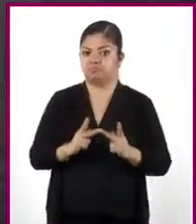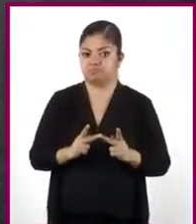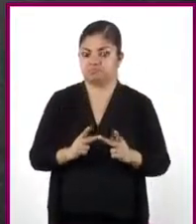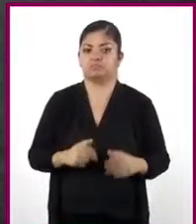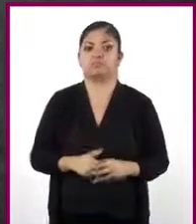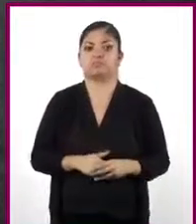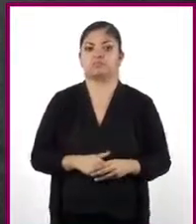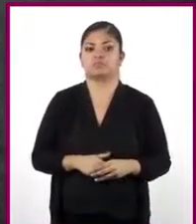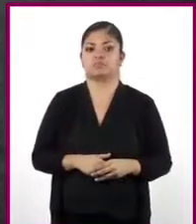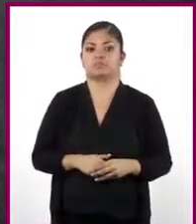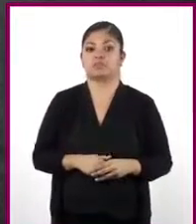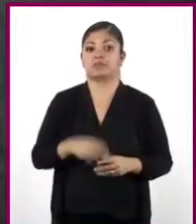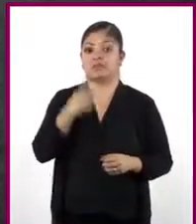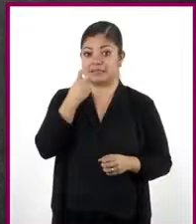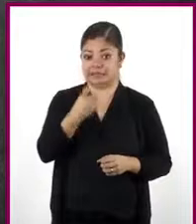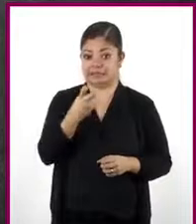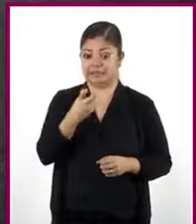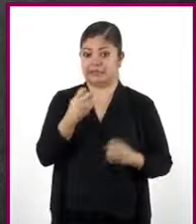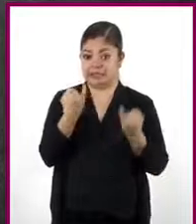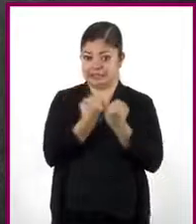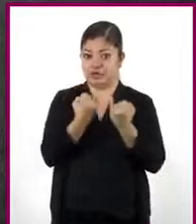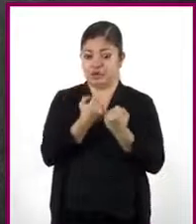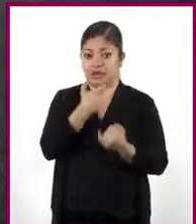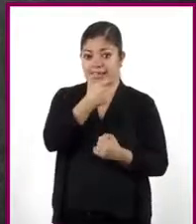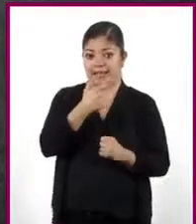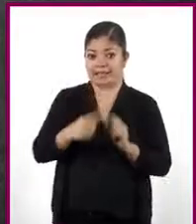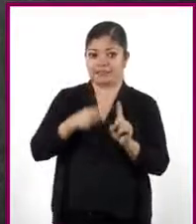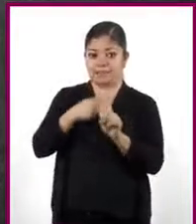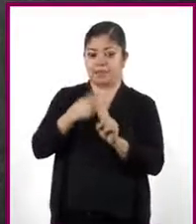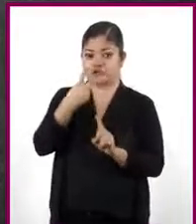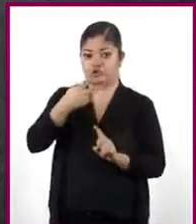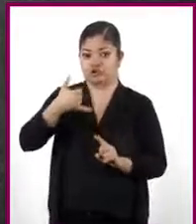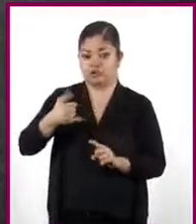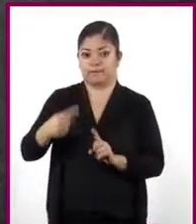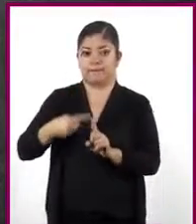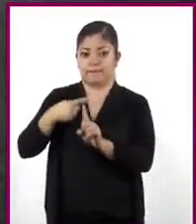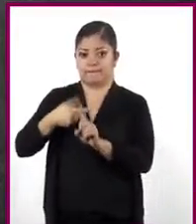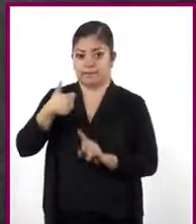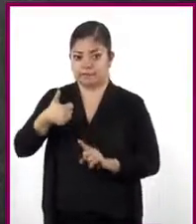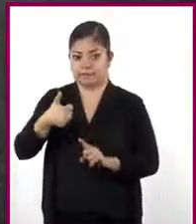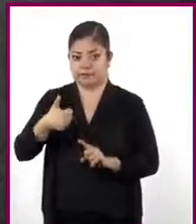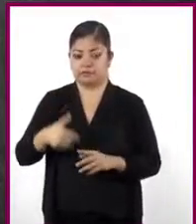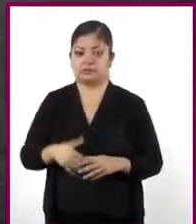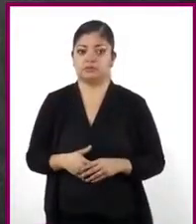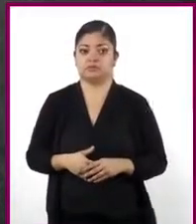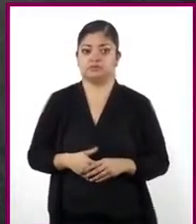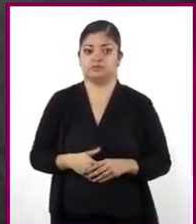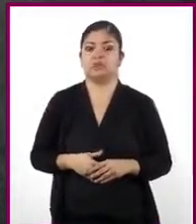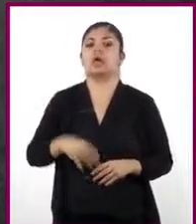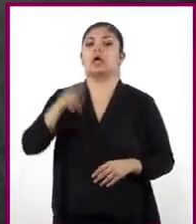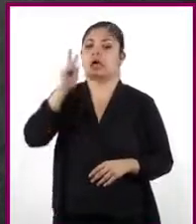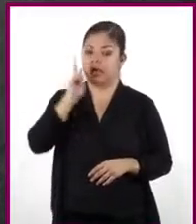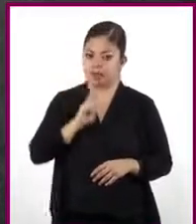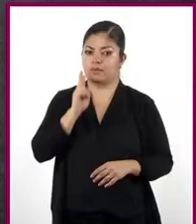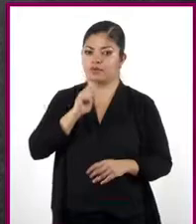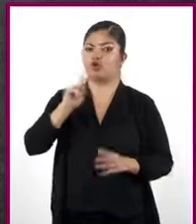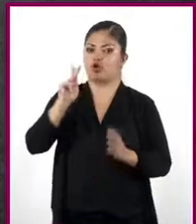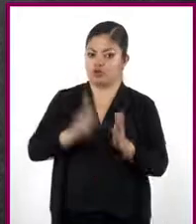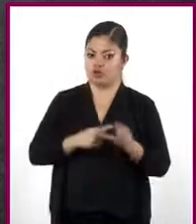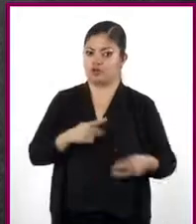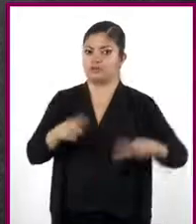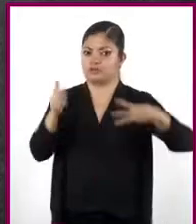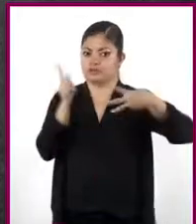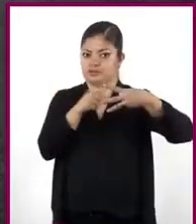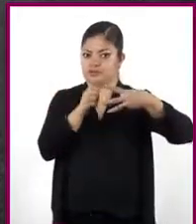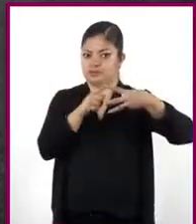¿Son estas expresiones iguales a X más 2Y más 6? Retomamos la primera expresión.